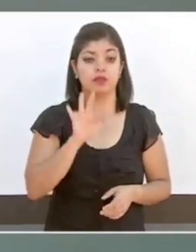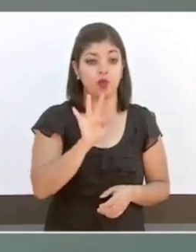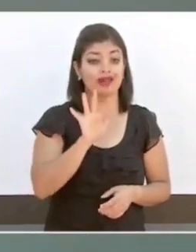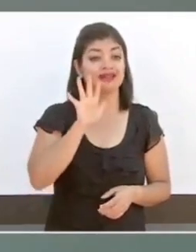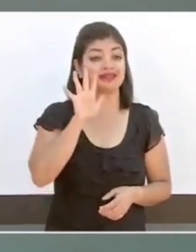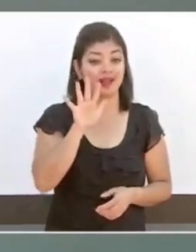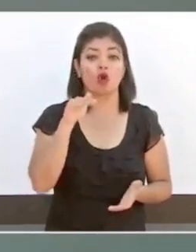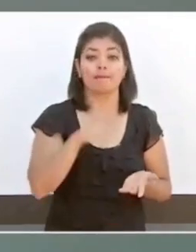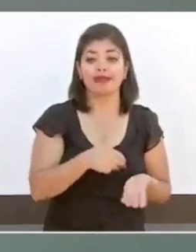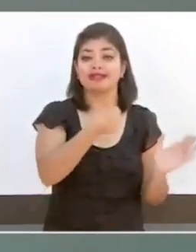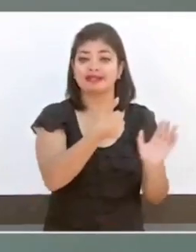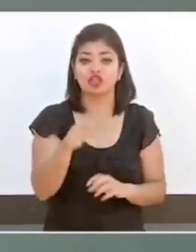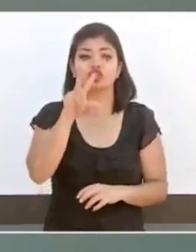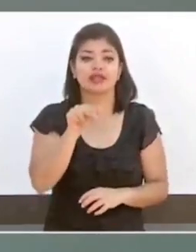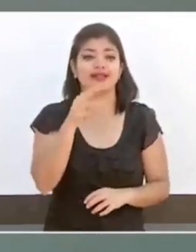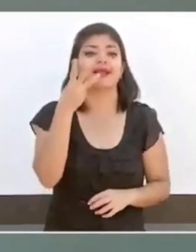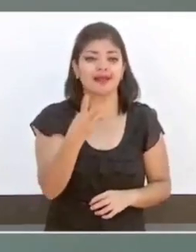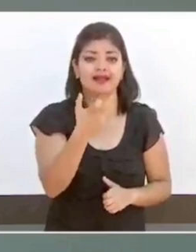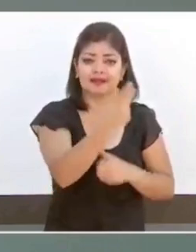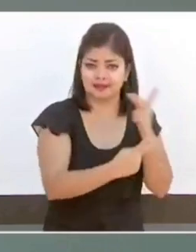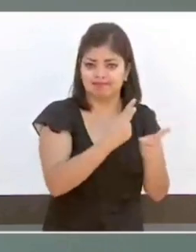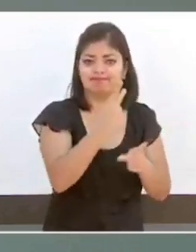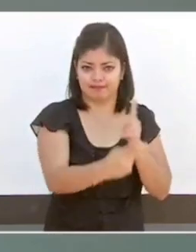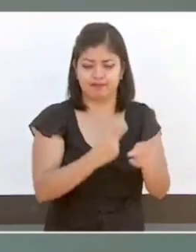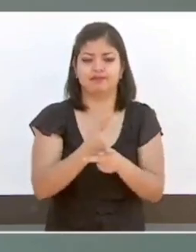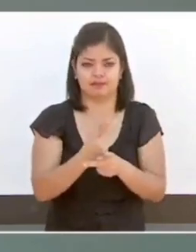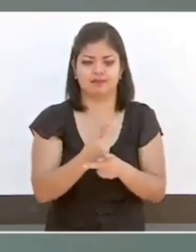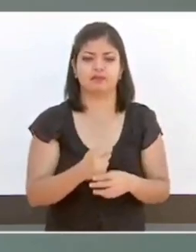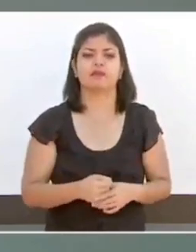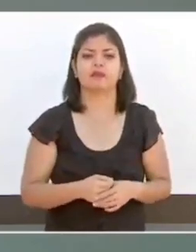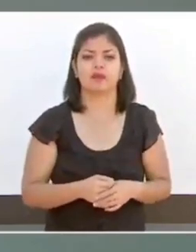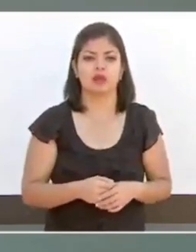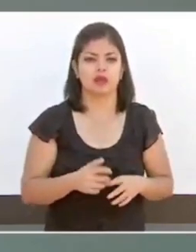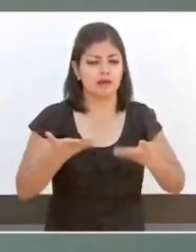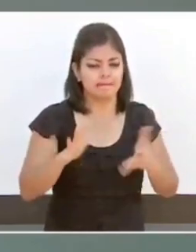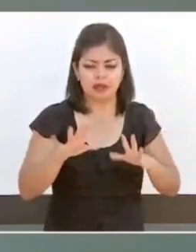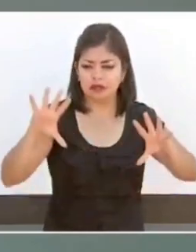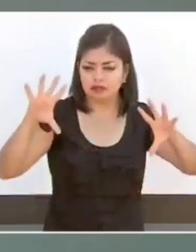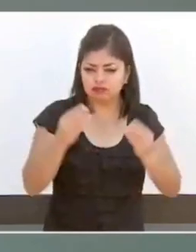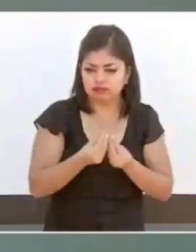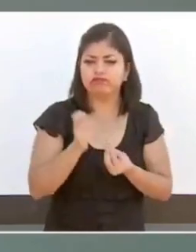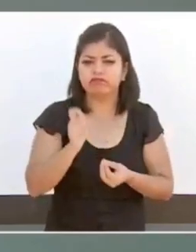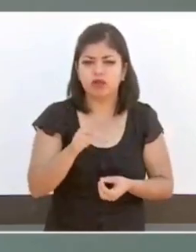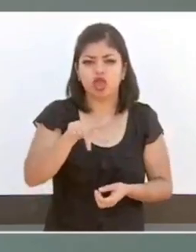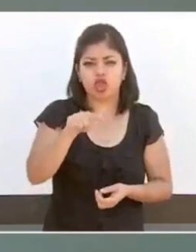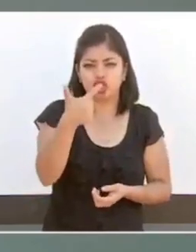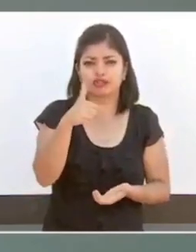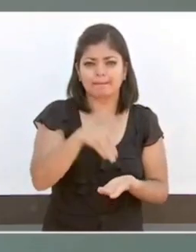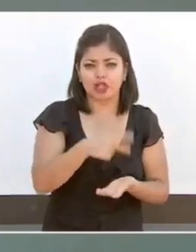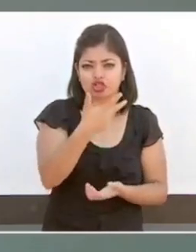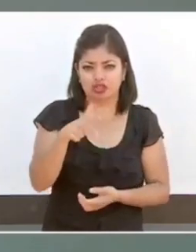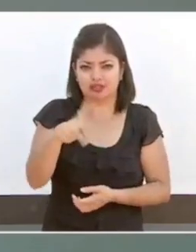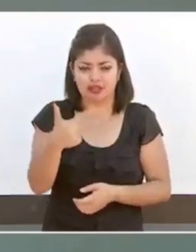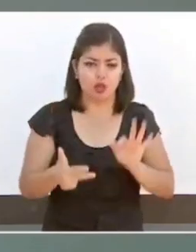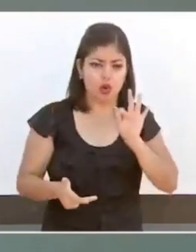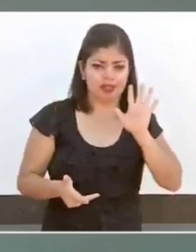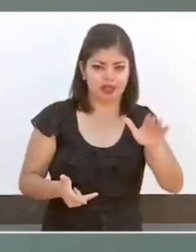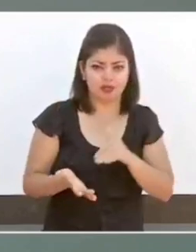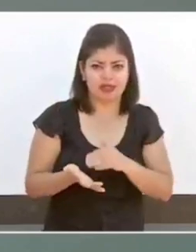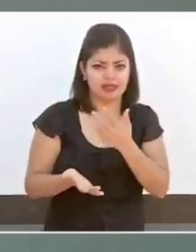45.683. En general, si sumamos los dos créditos, 12.813 y 45